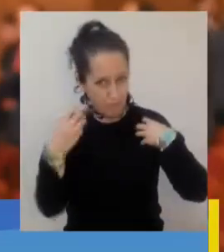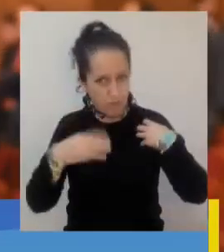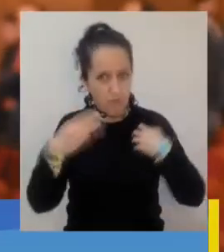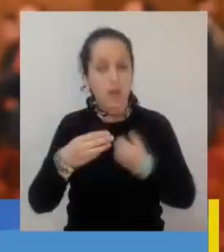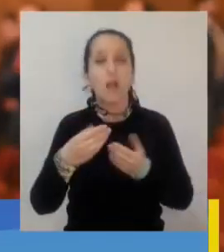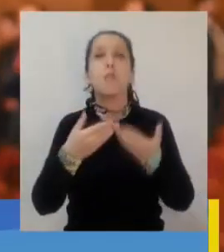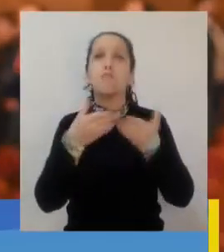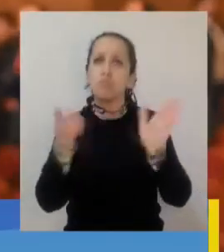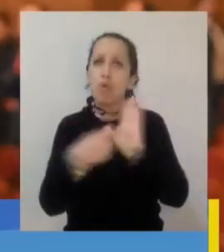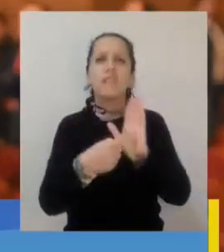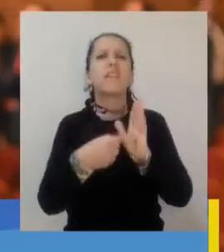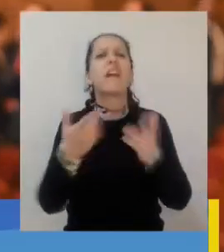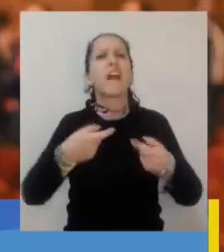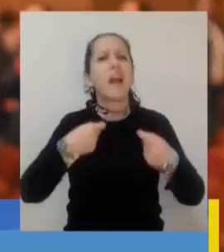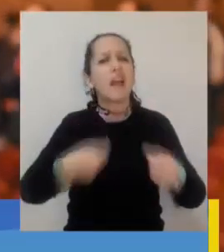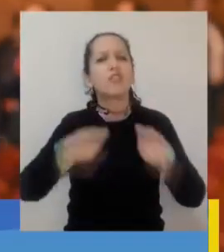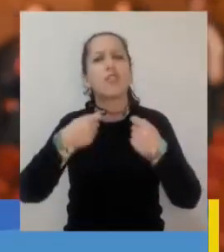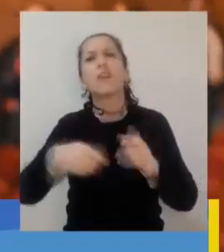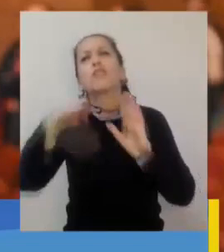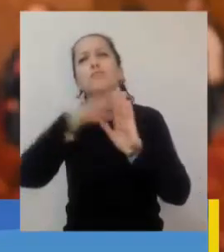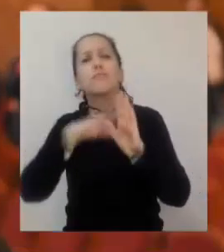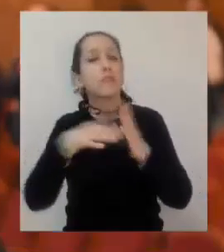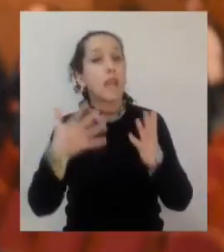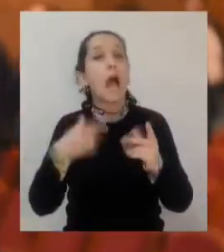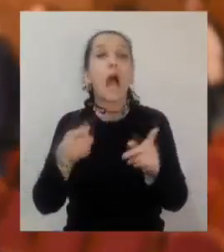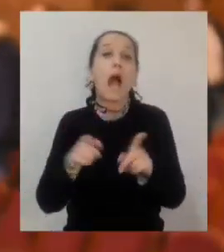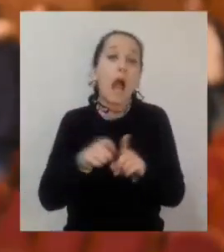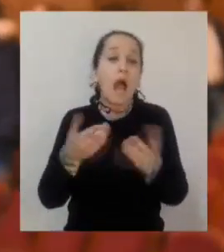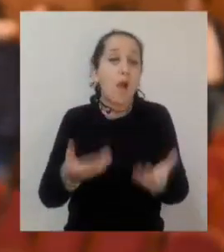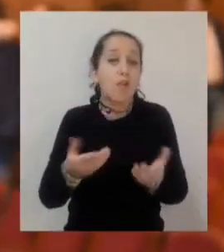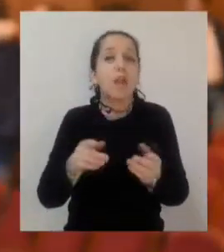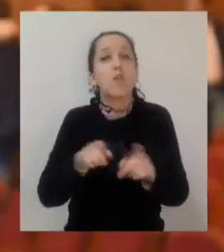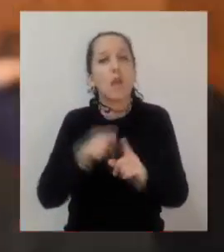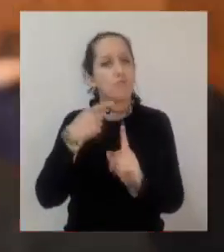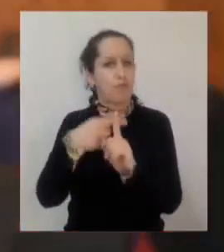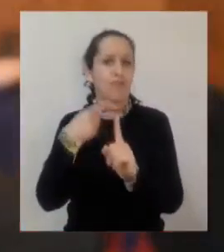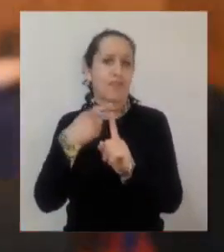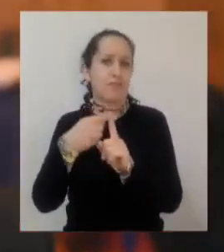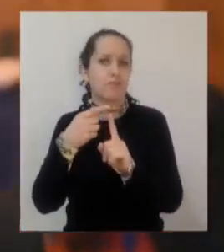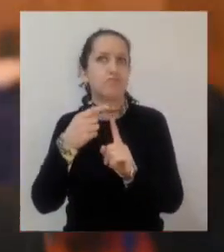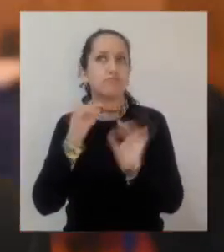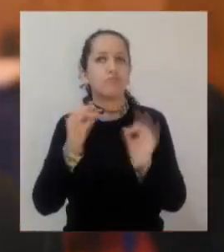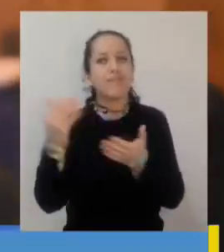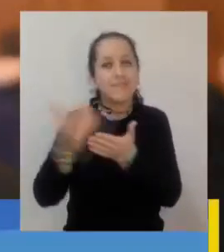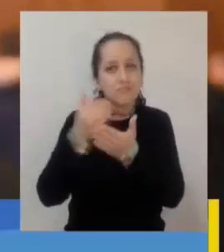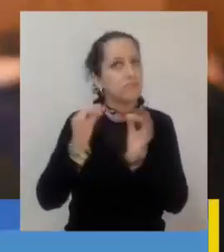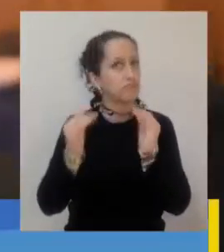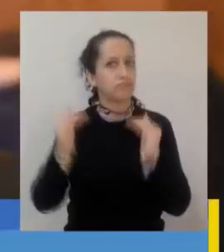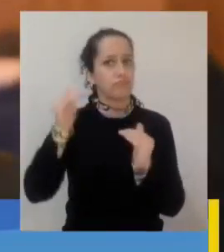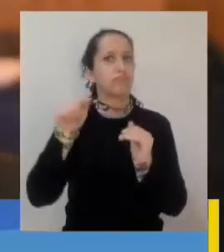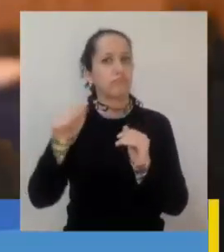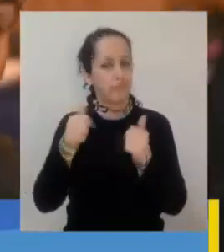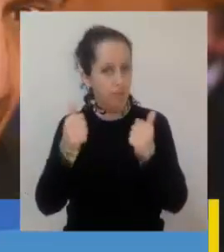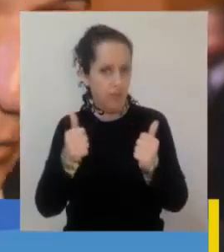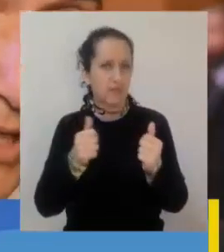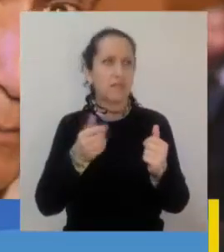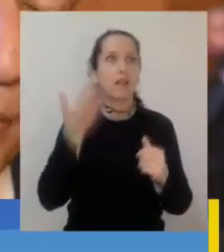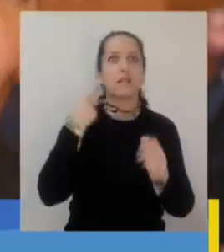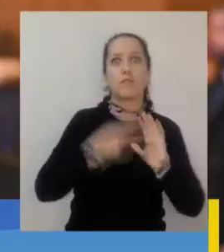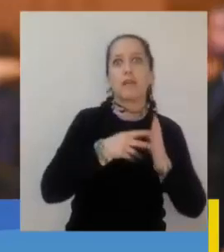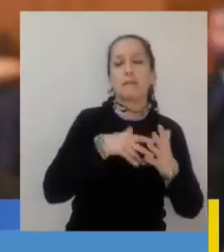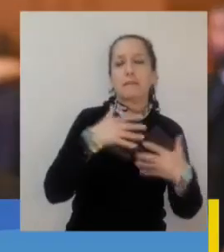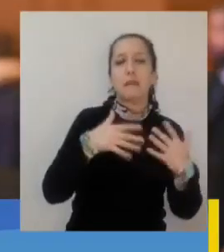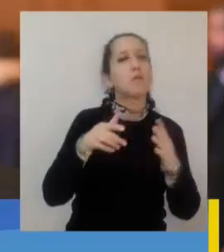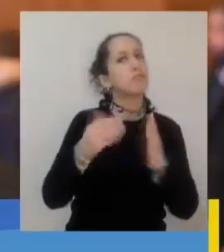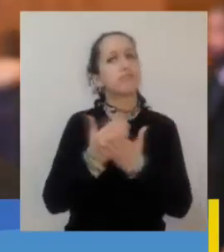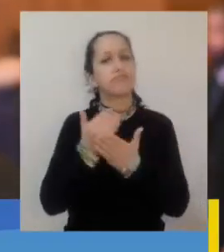la gente tenga la tranquilidad de que estamos hoy día con cifras azules, saliendo de una crisis. Mire, yo valoro mucho el hecho de las cuentas